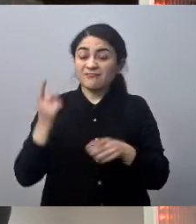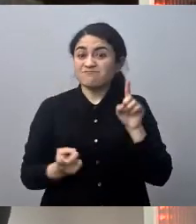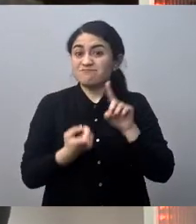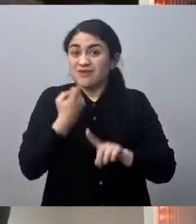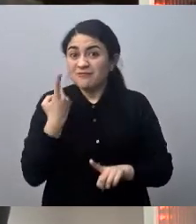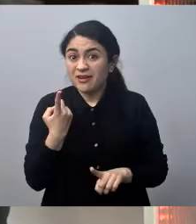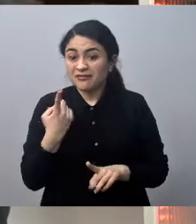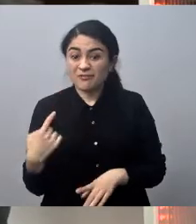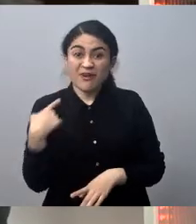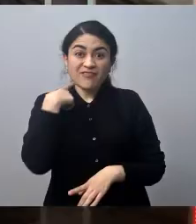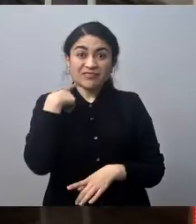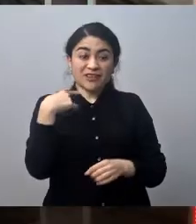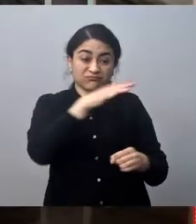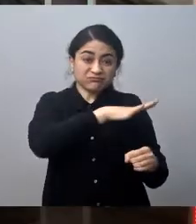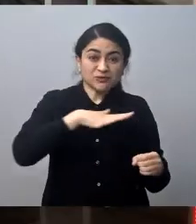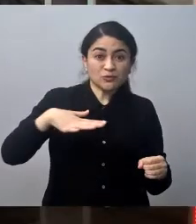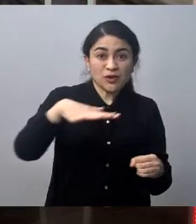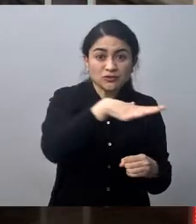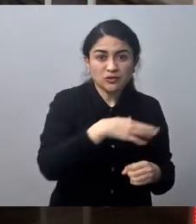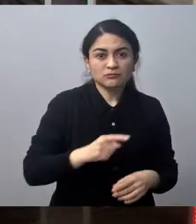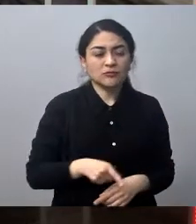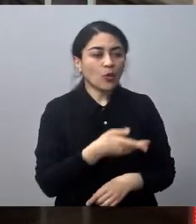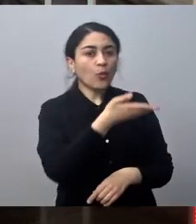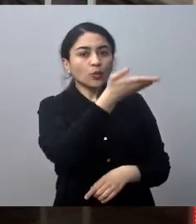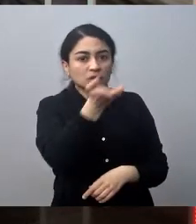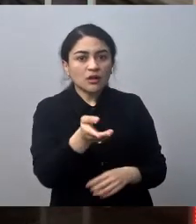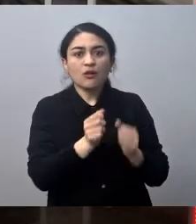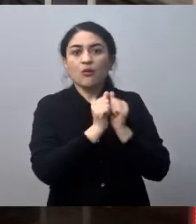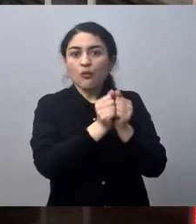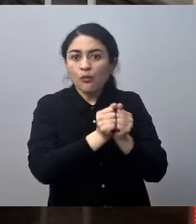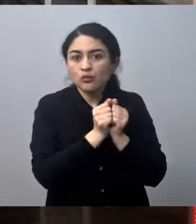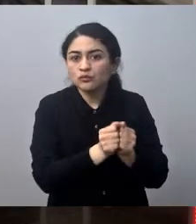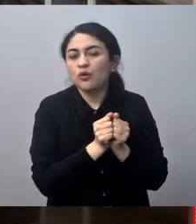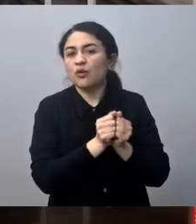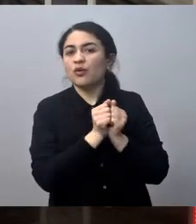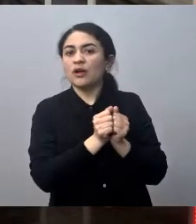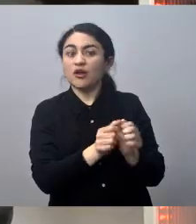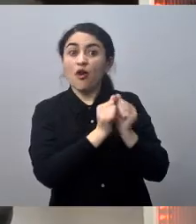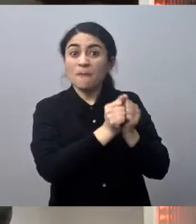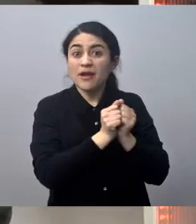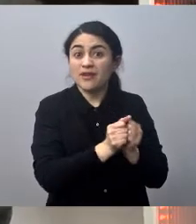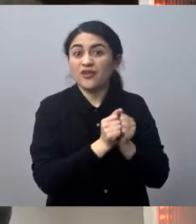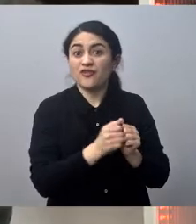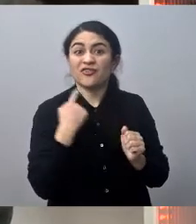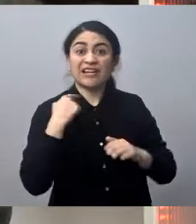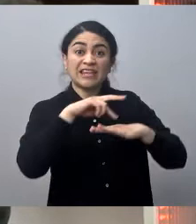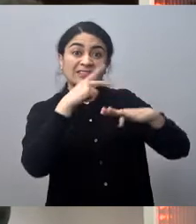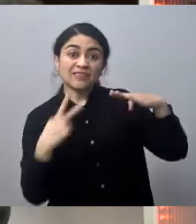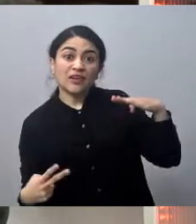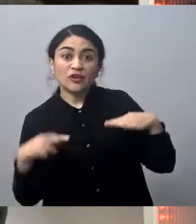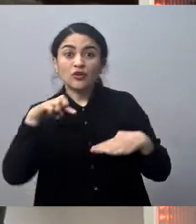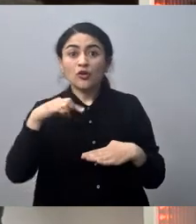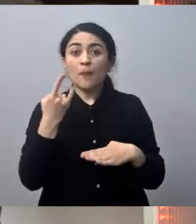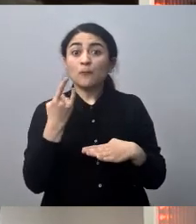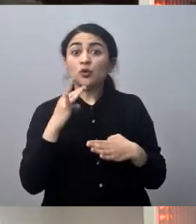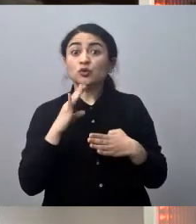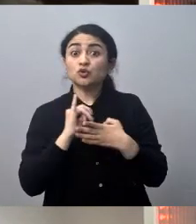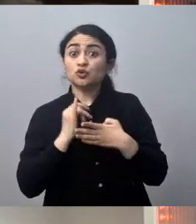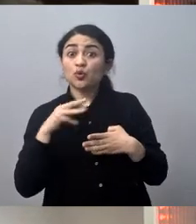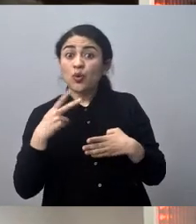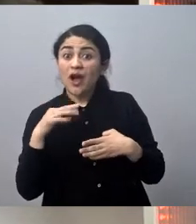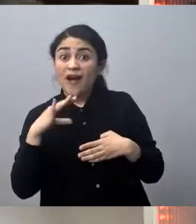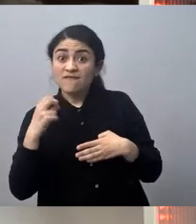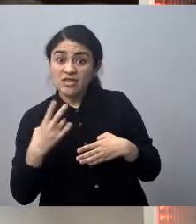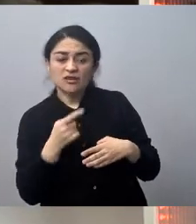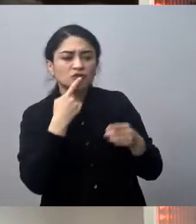es cierto, el primer incidente, usted junto a sus colegas de Quintiro y Puchún, Cabí, como bien se lo preguntamos a la misma ministra que estuvo